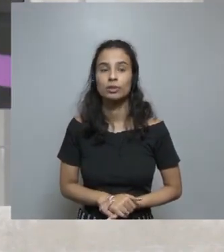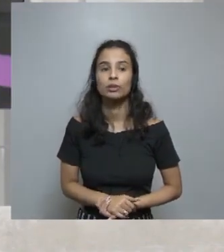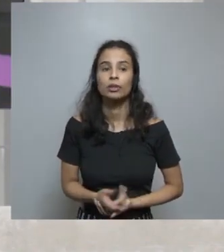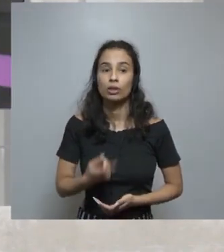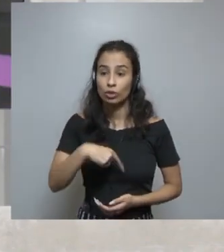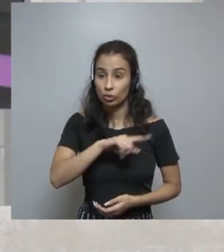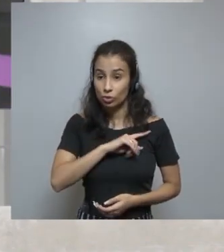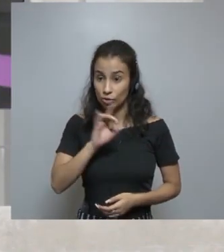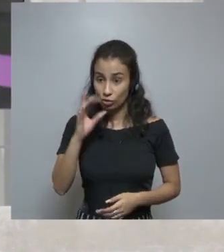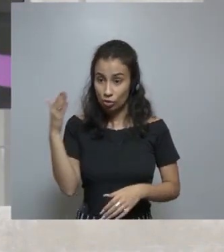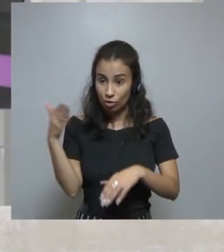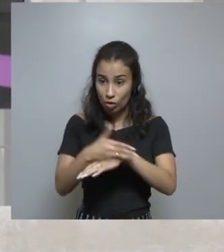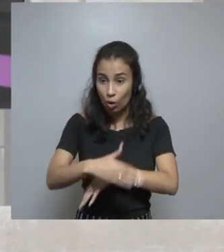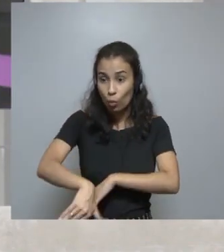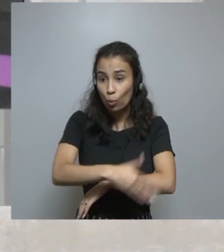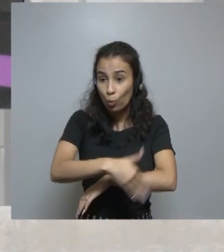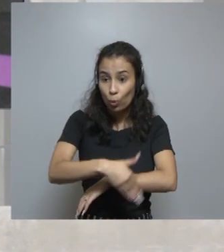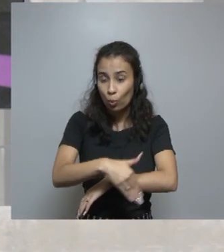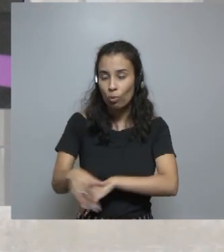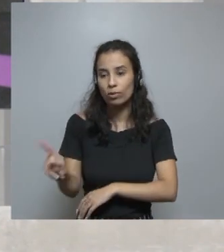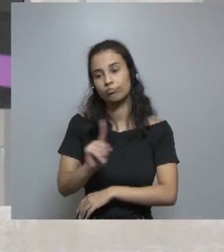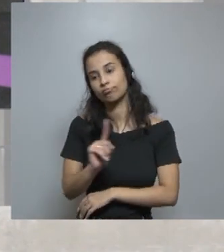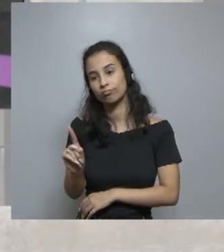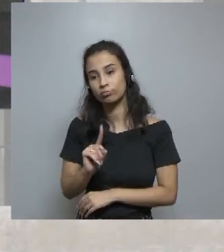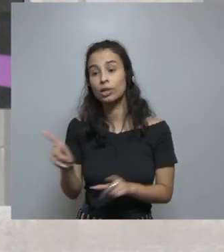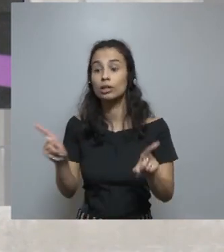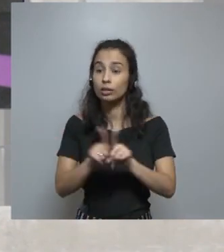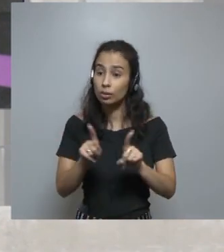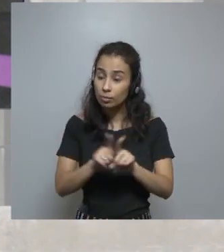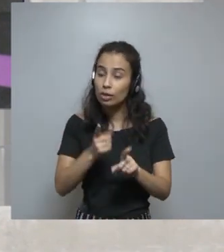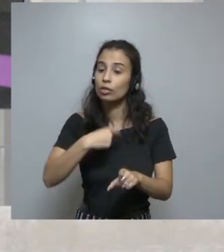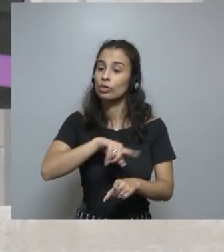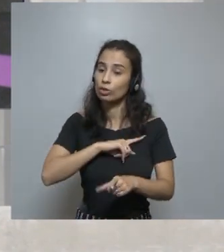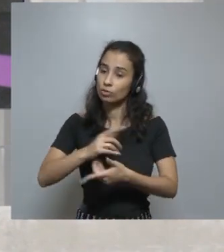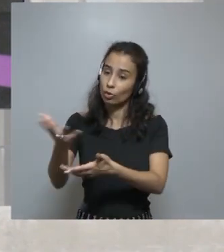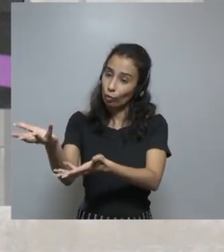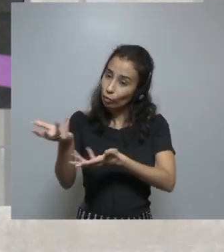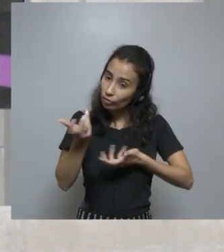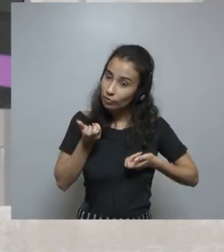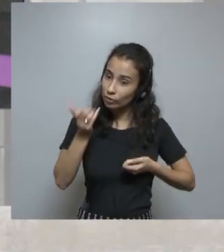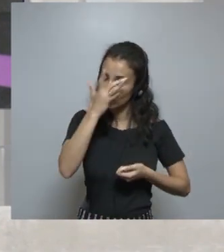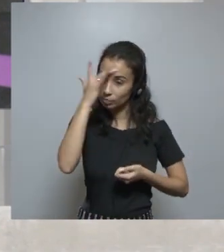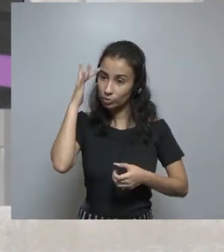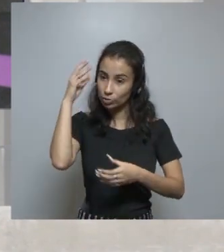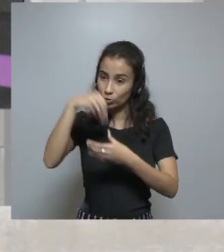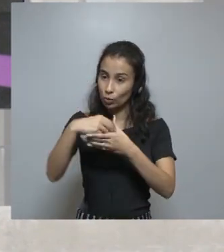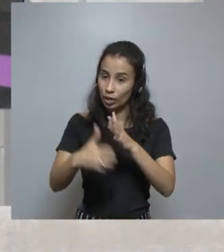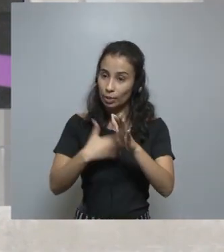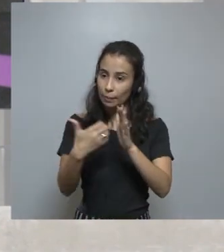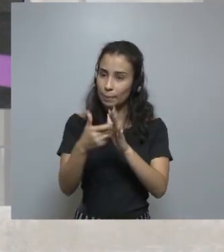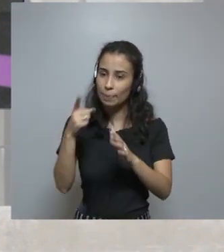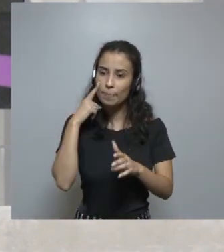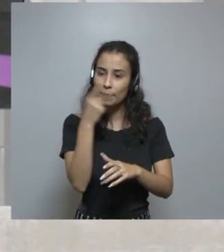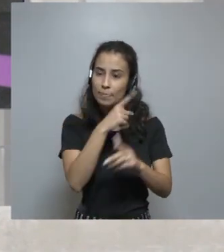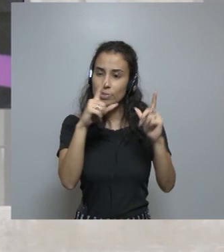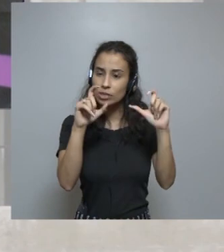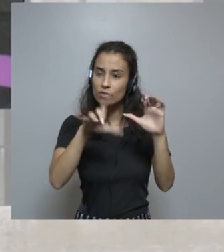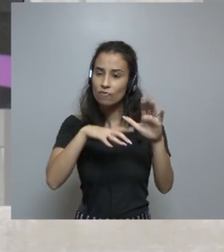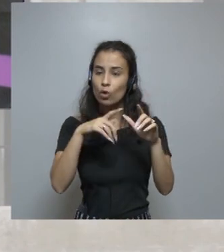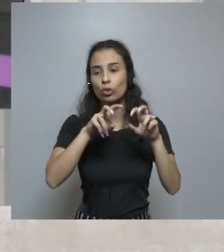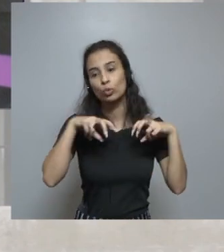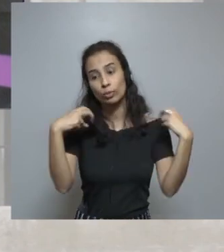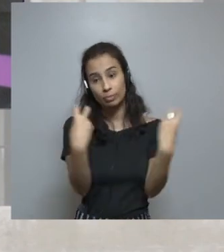No solo fuimos a la calle para escuchar a las personas, sino que las invitamos también para que